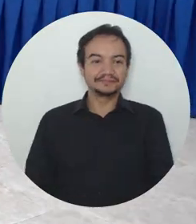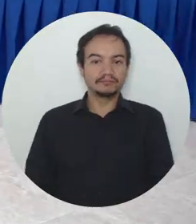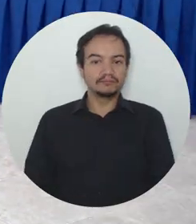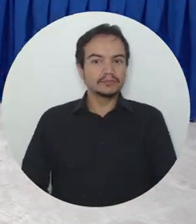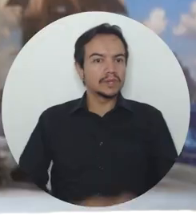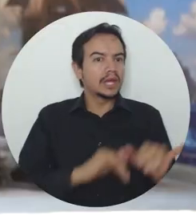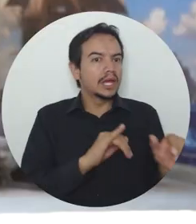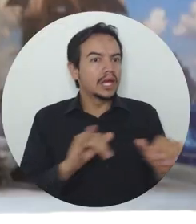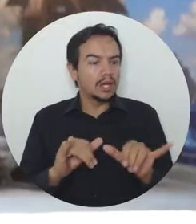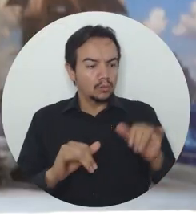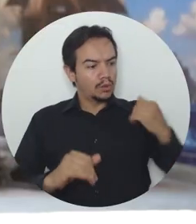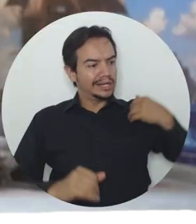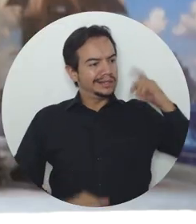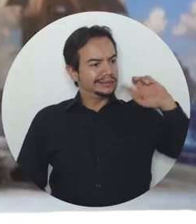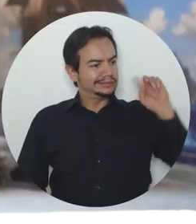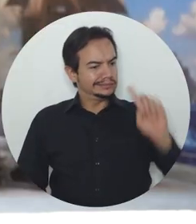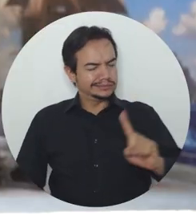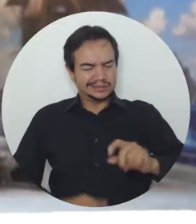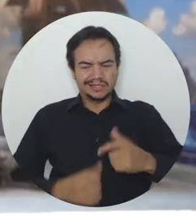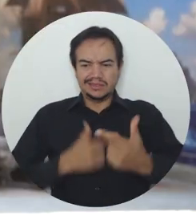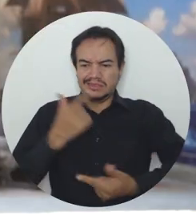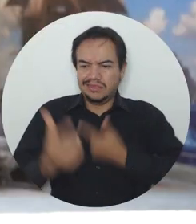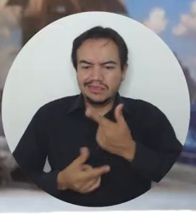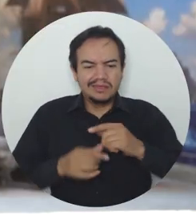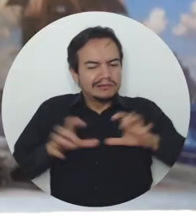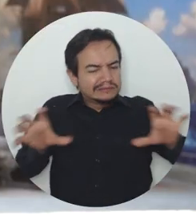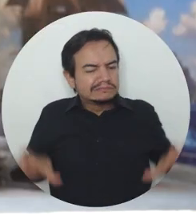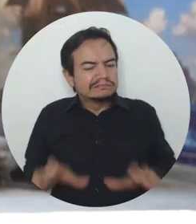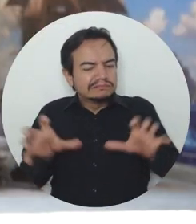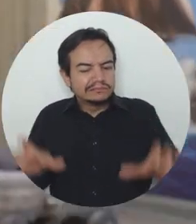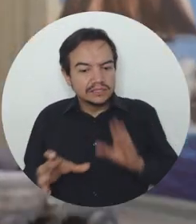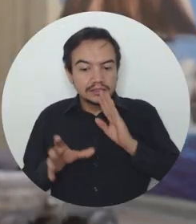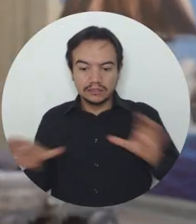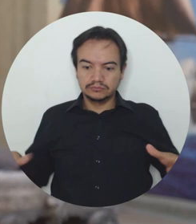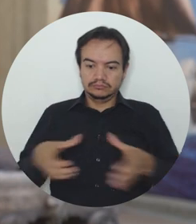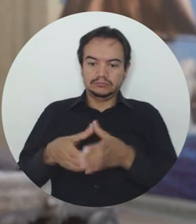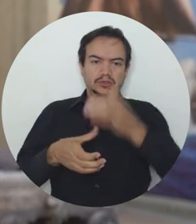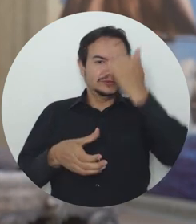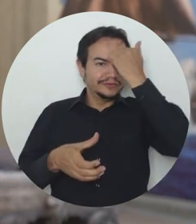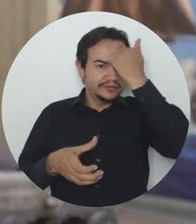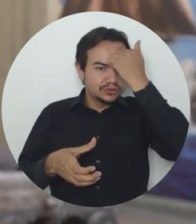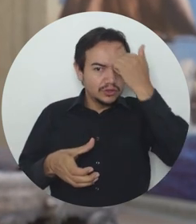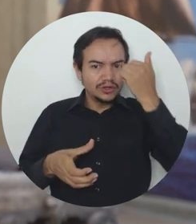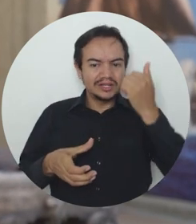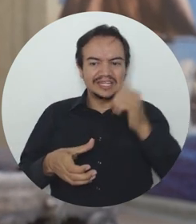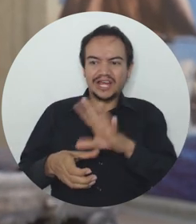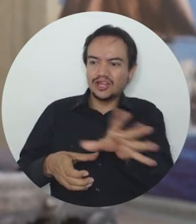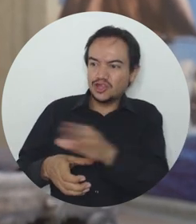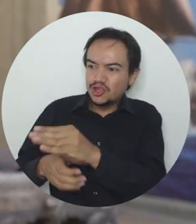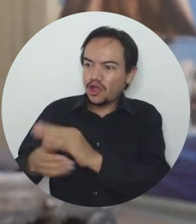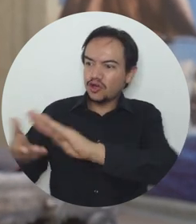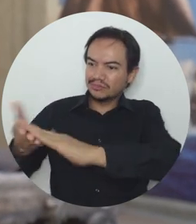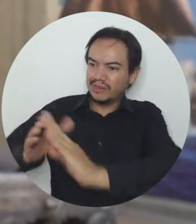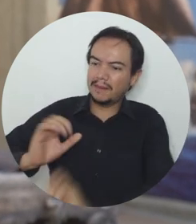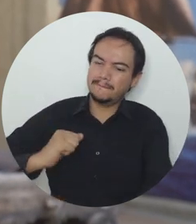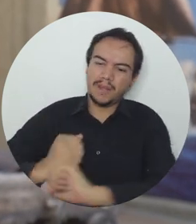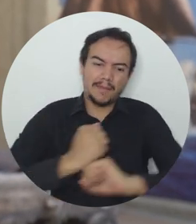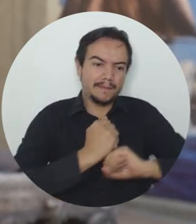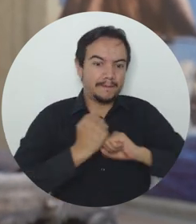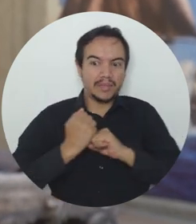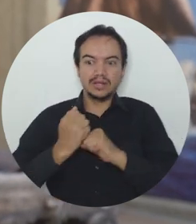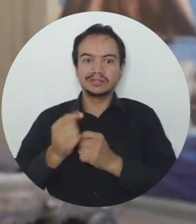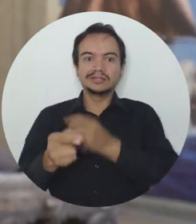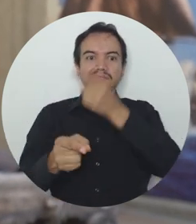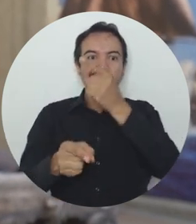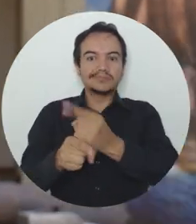Unimagdalena. Un respaldo a muchos años de esfuerzo y dedicación, tanto de los docentes como toda la comunidad